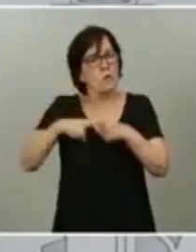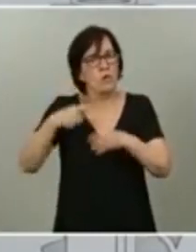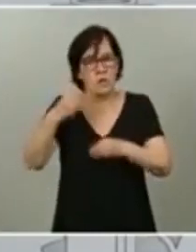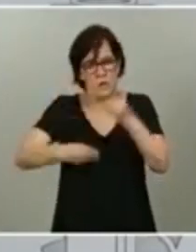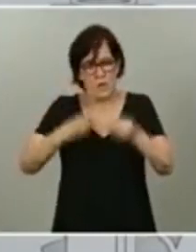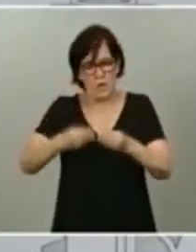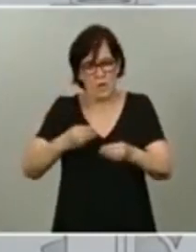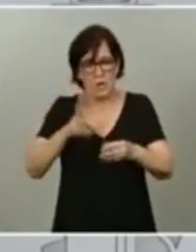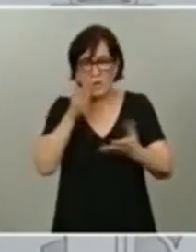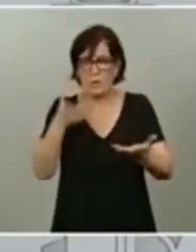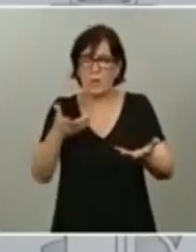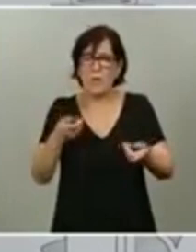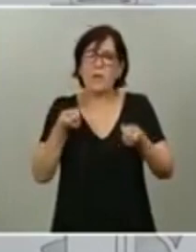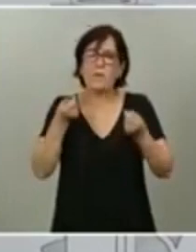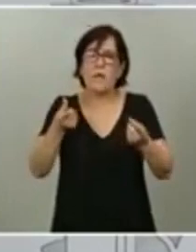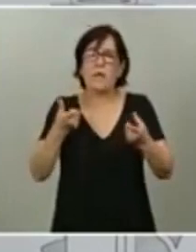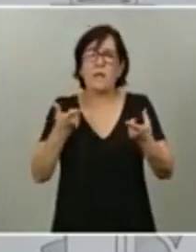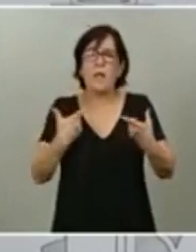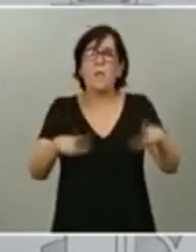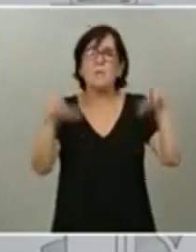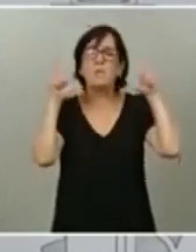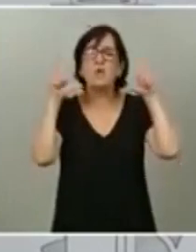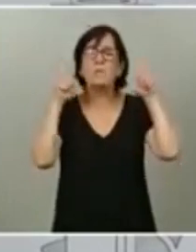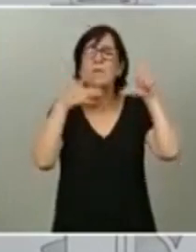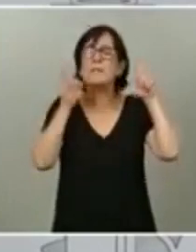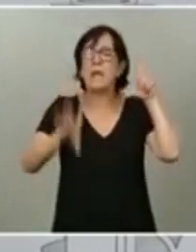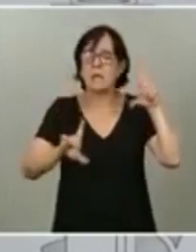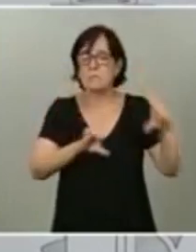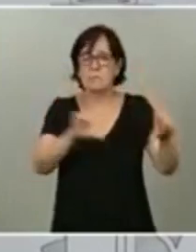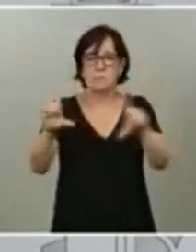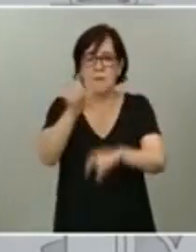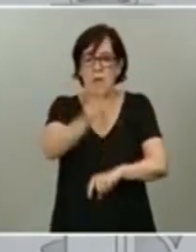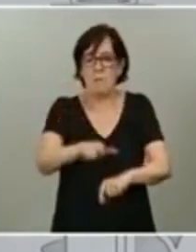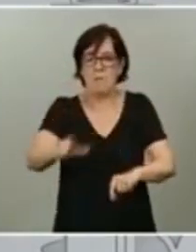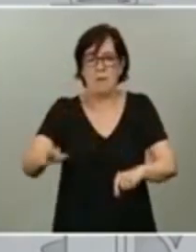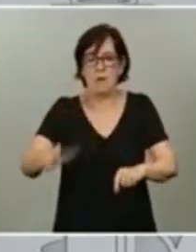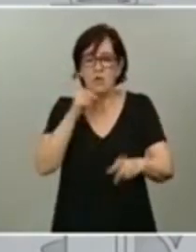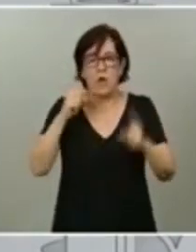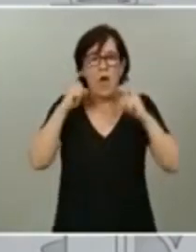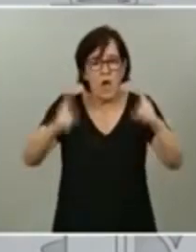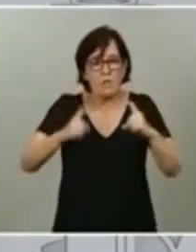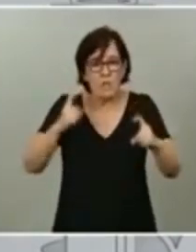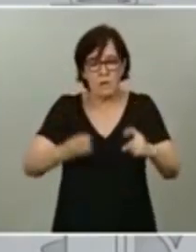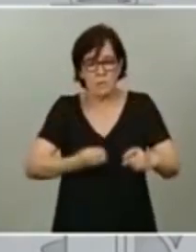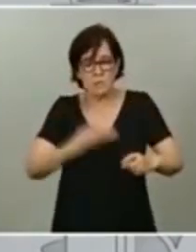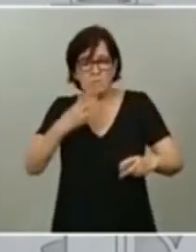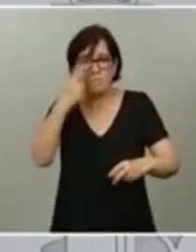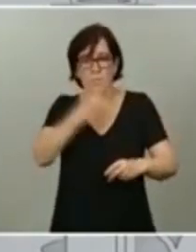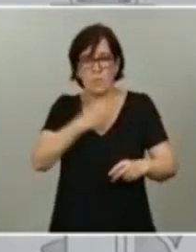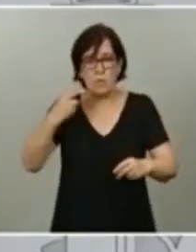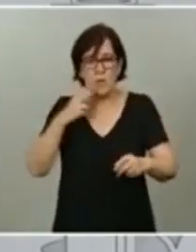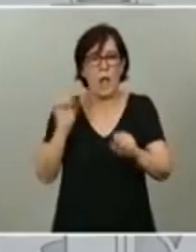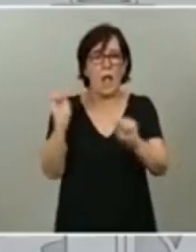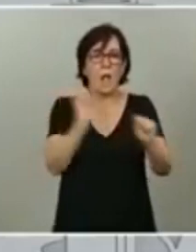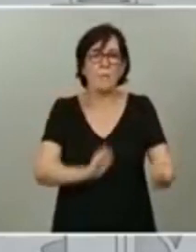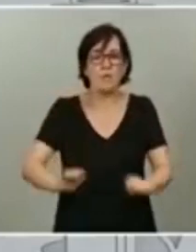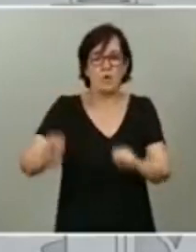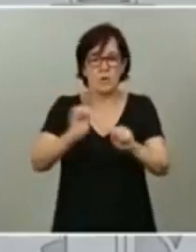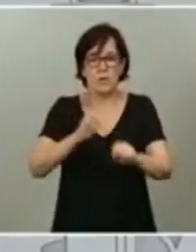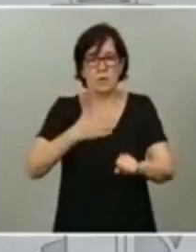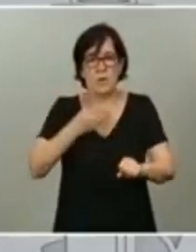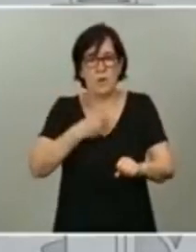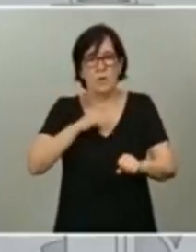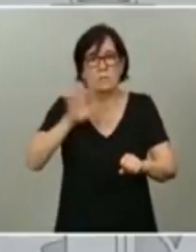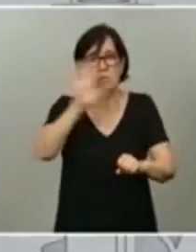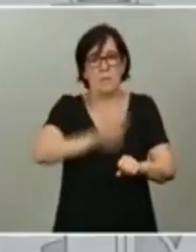conceder el protagonismo a todas las personas que con su esfuerzo, con su dedicación, con su compromiso han protegido a nuestro país, al conjunto